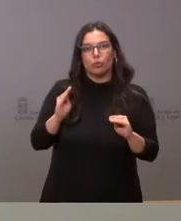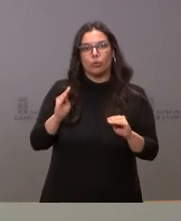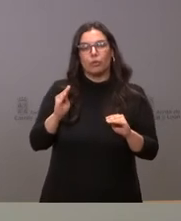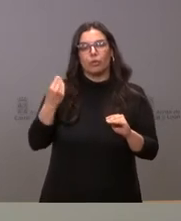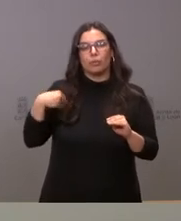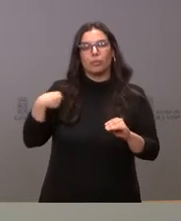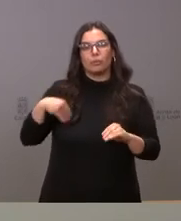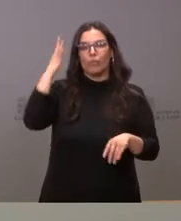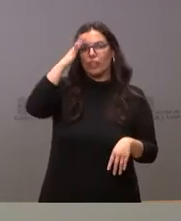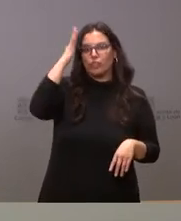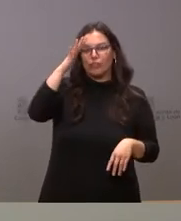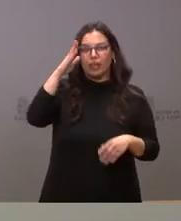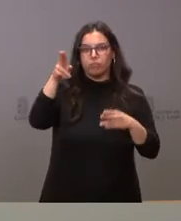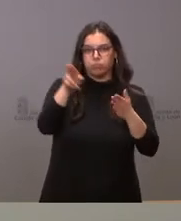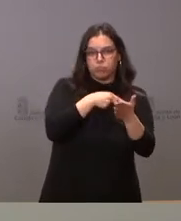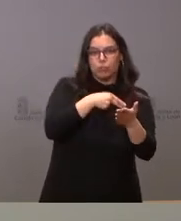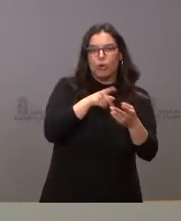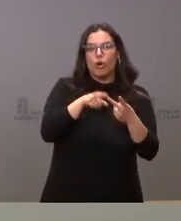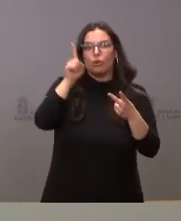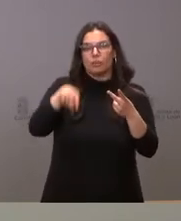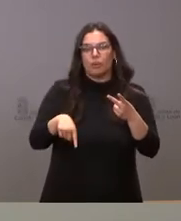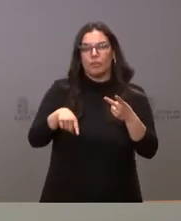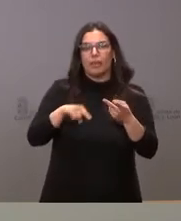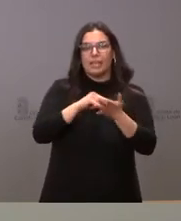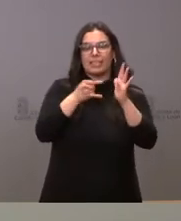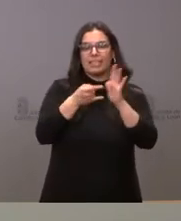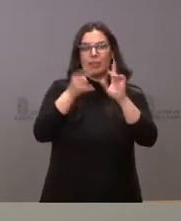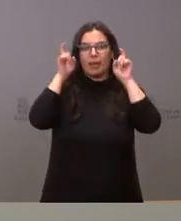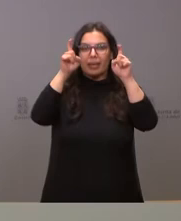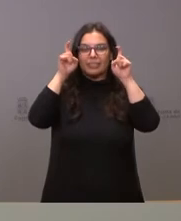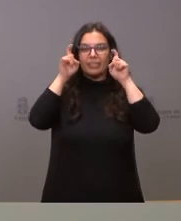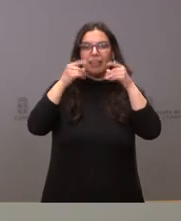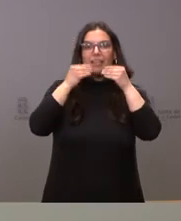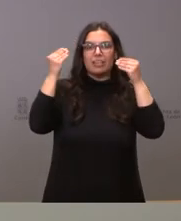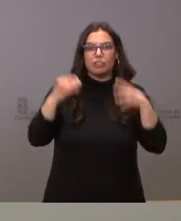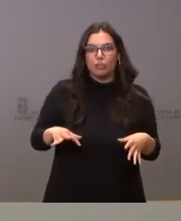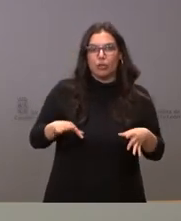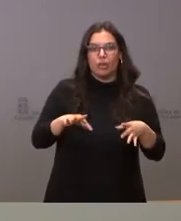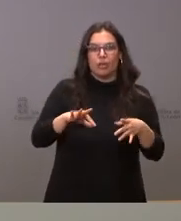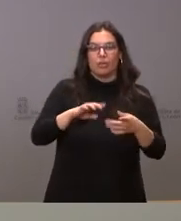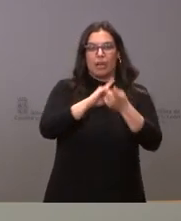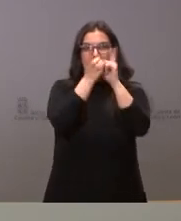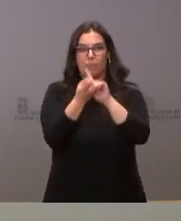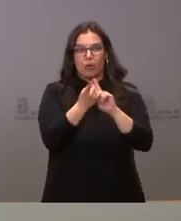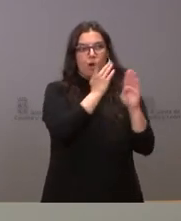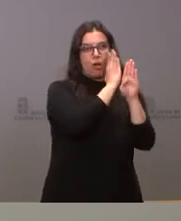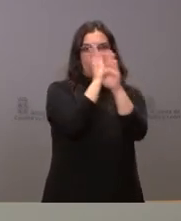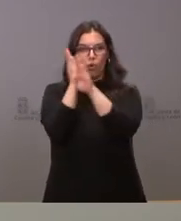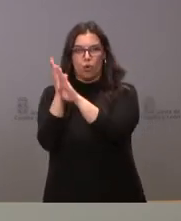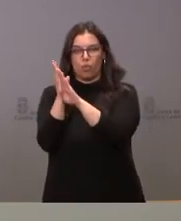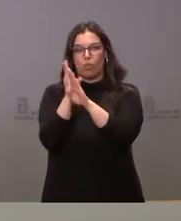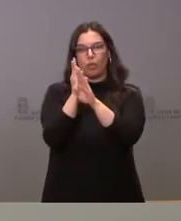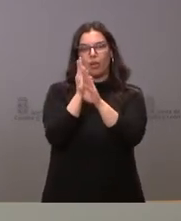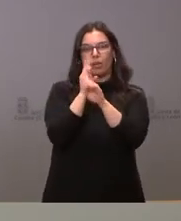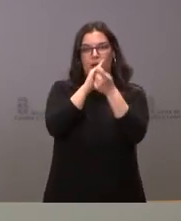formación en filosofía o incluso cambiar el sistema de enseñanza de historia, que ya no sería por motivos cronológicos. La idea que se tiene desde la